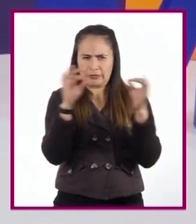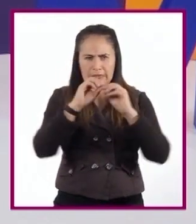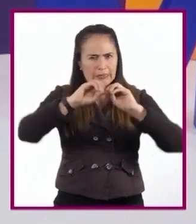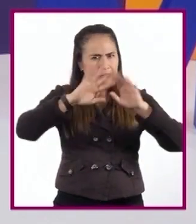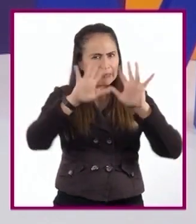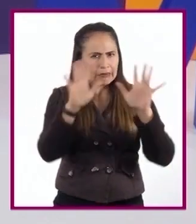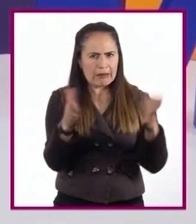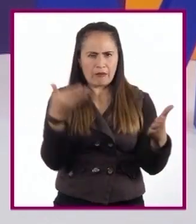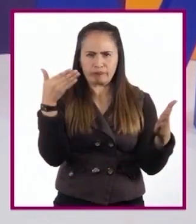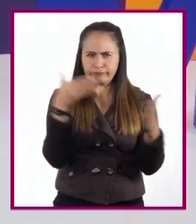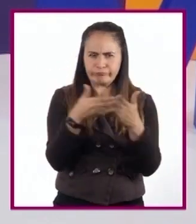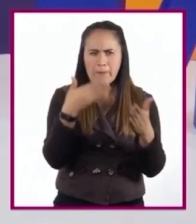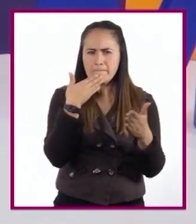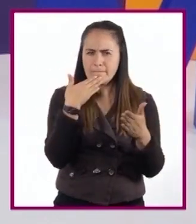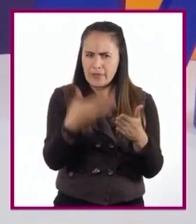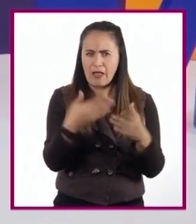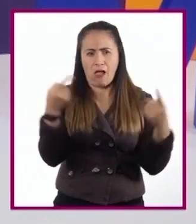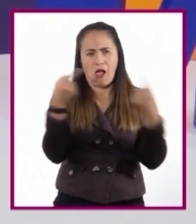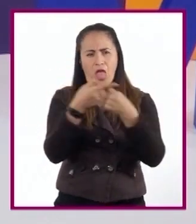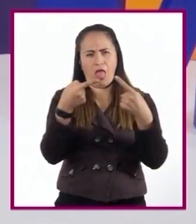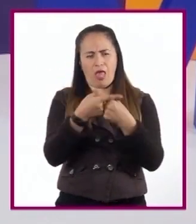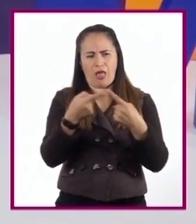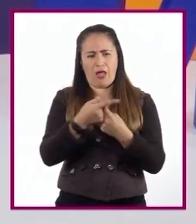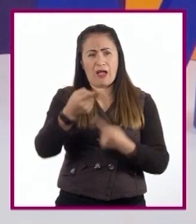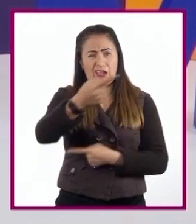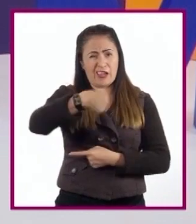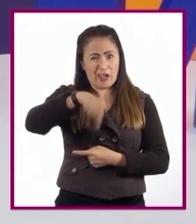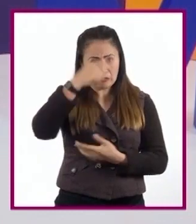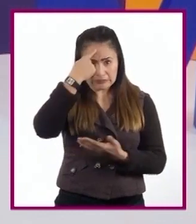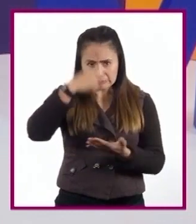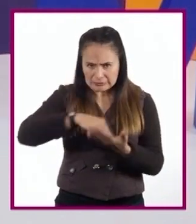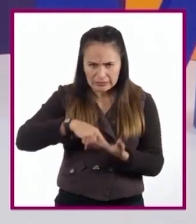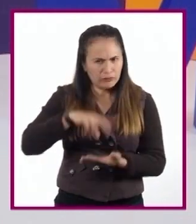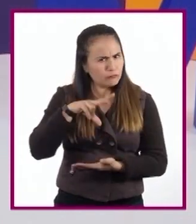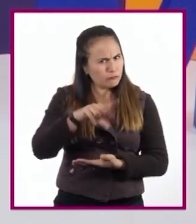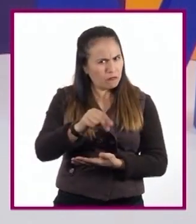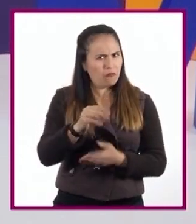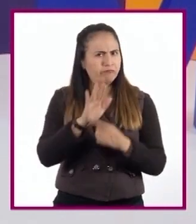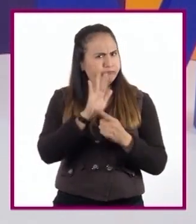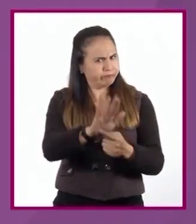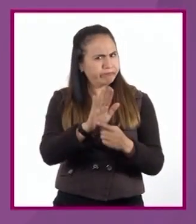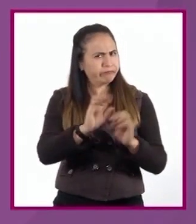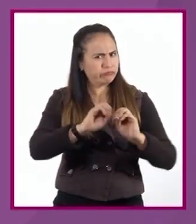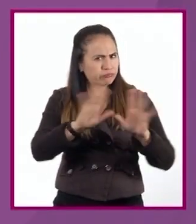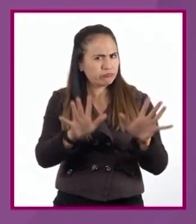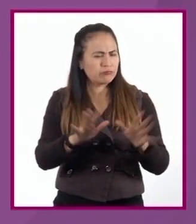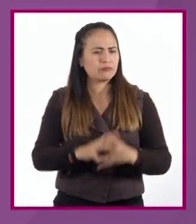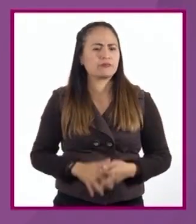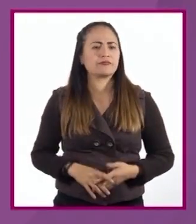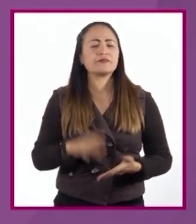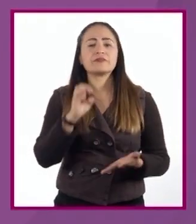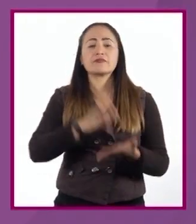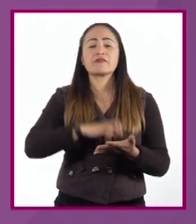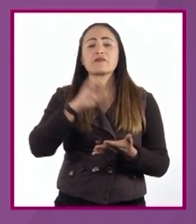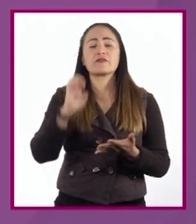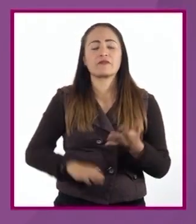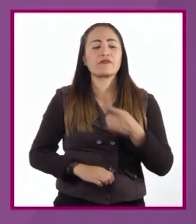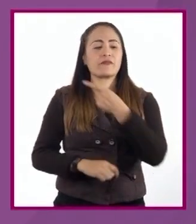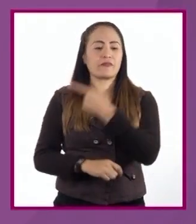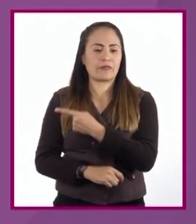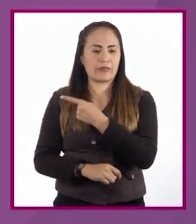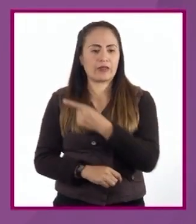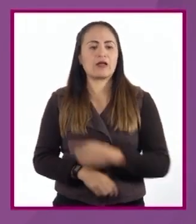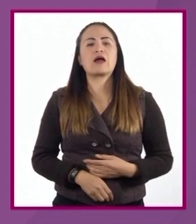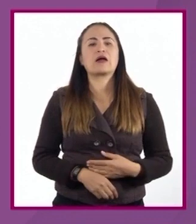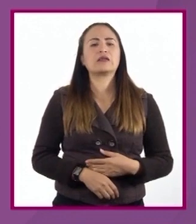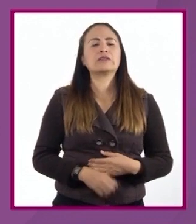y sin contradicciones que afecten su credibilidad. Veamos estos ejemplos. Según estudios realizados por